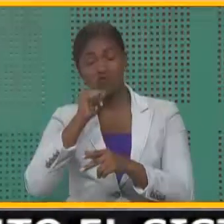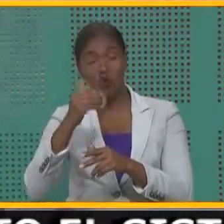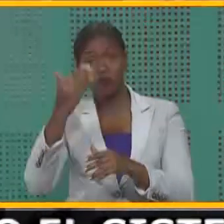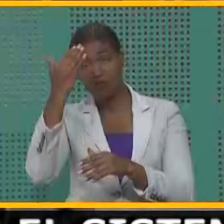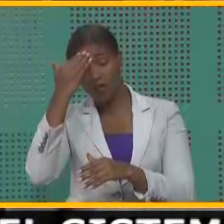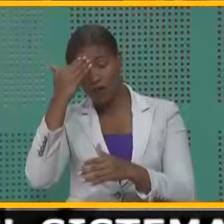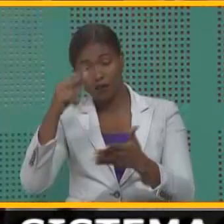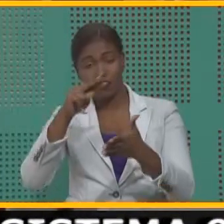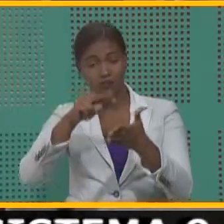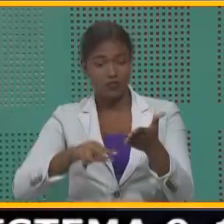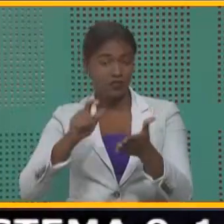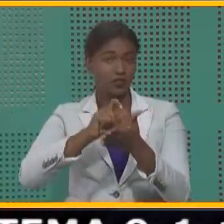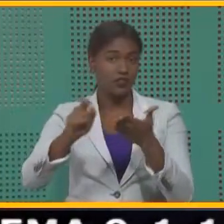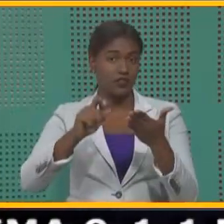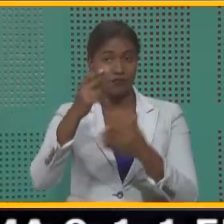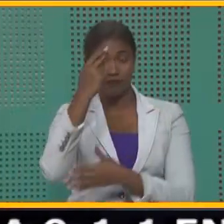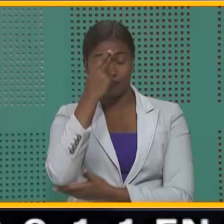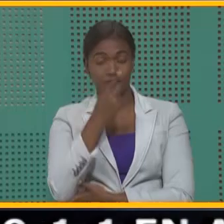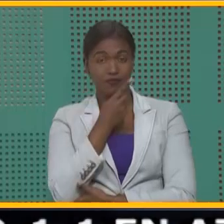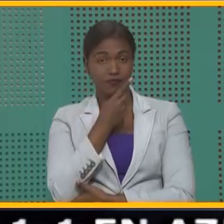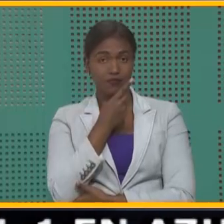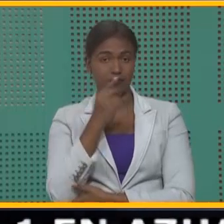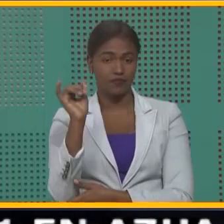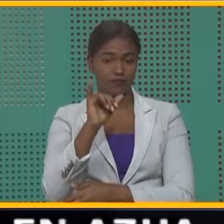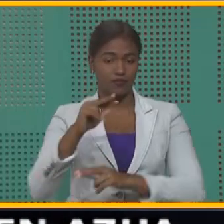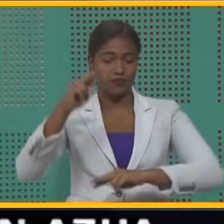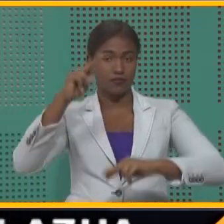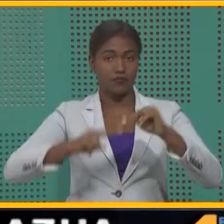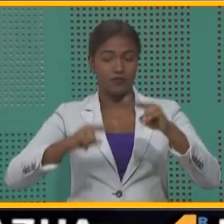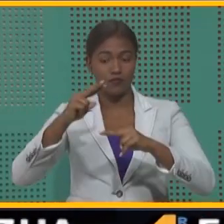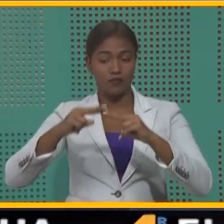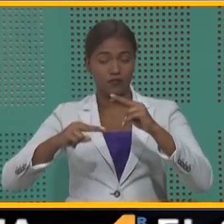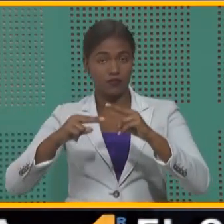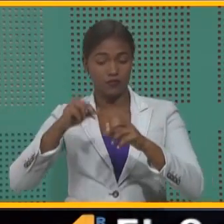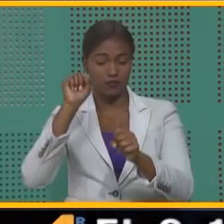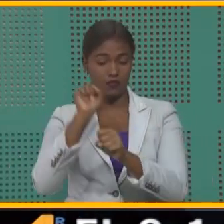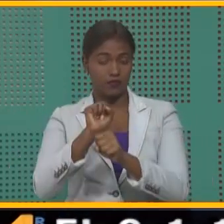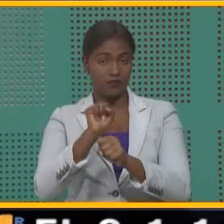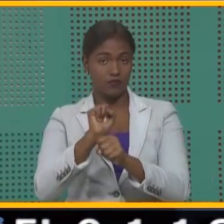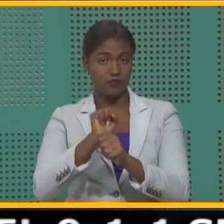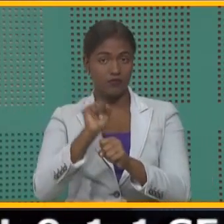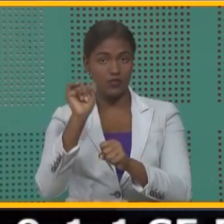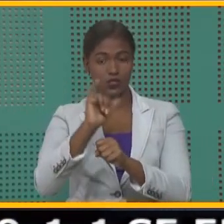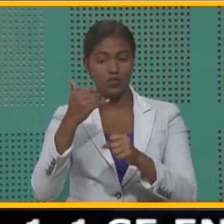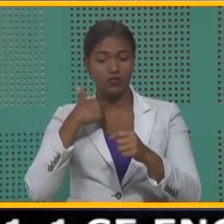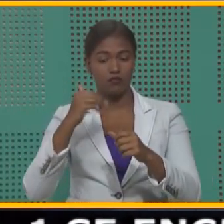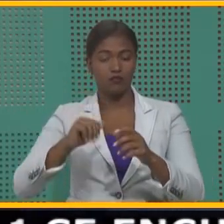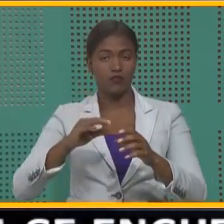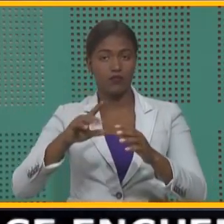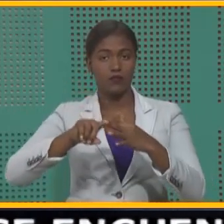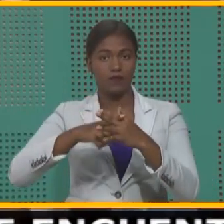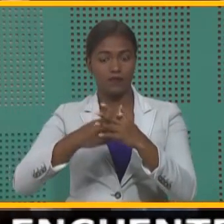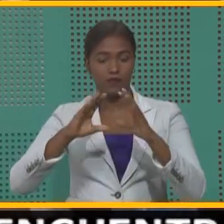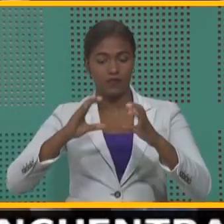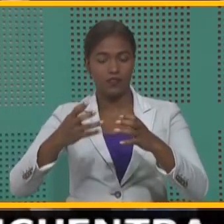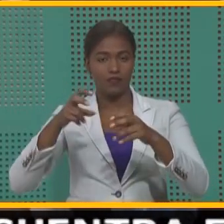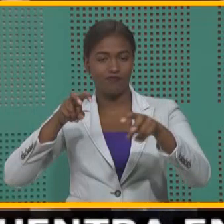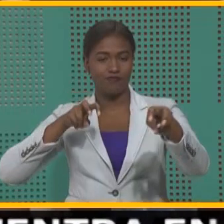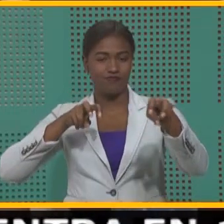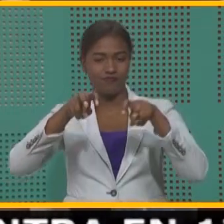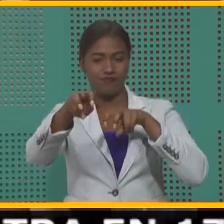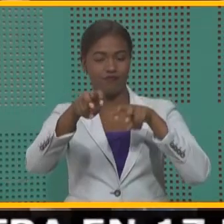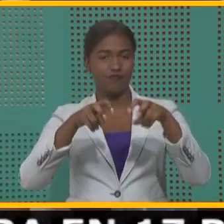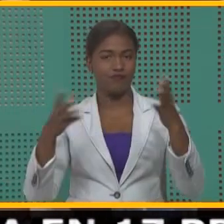Dominicana. La construcción de la operación y puesta en operación del teleférico de Santo